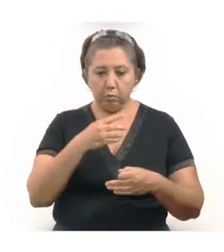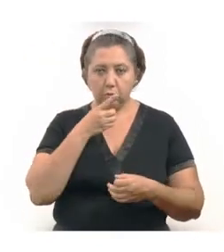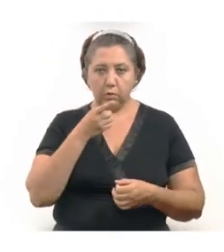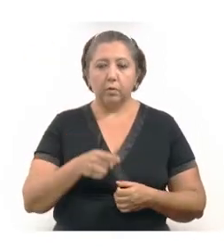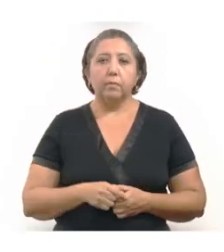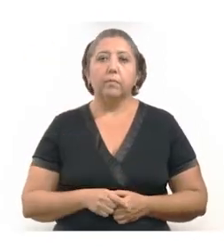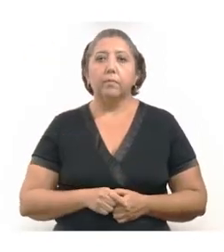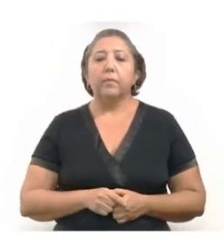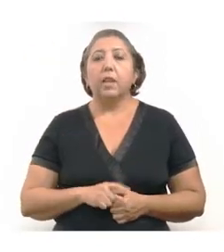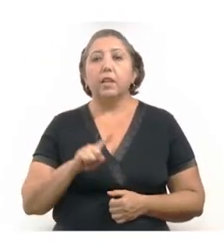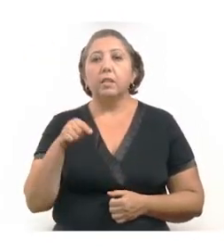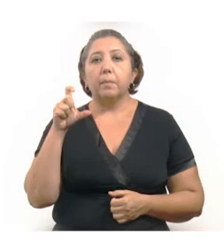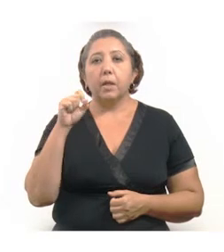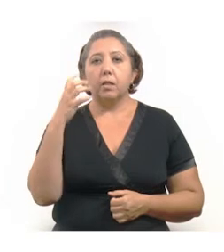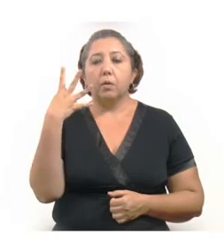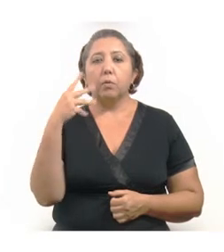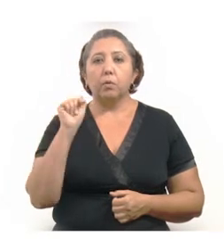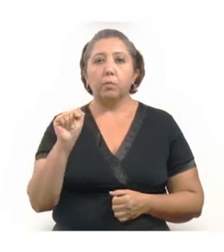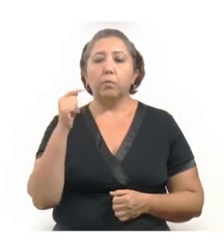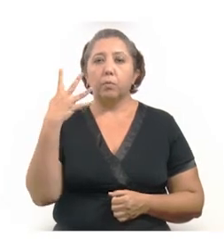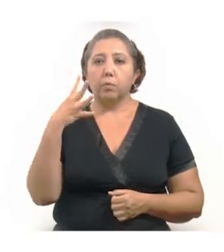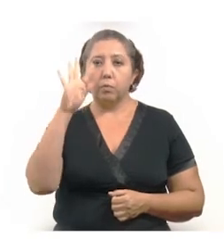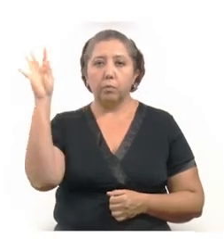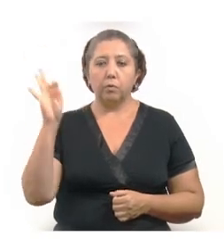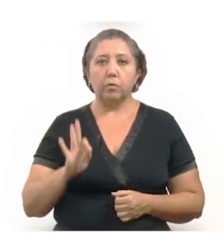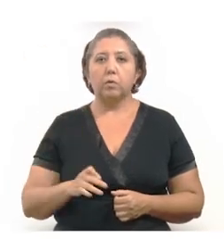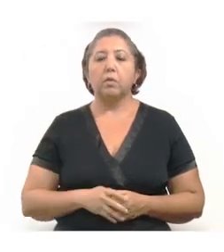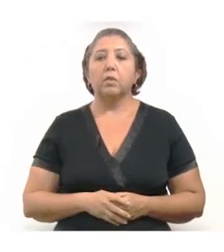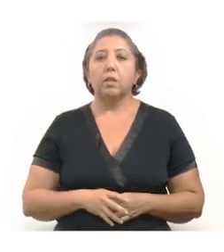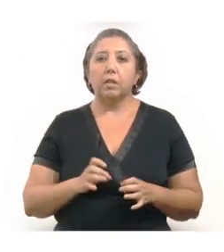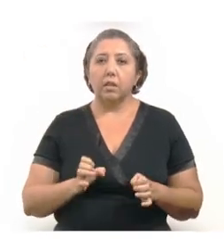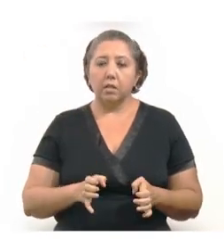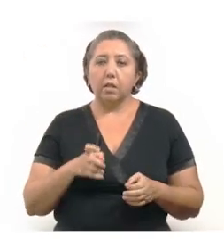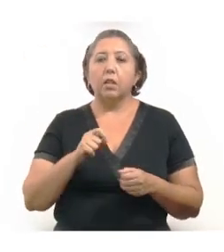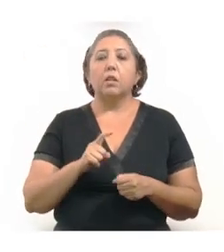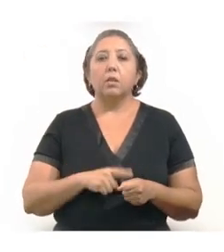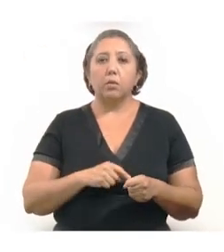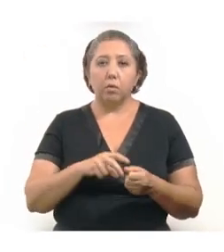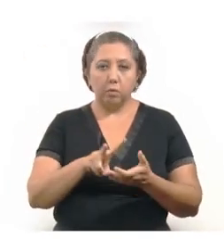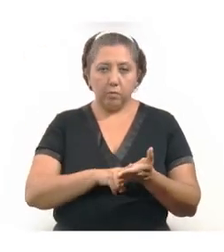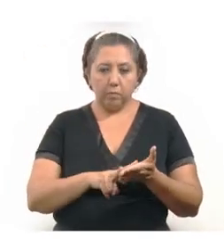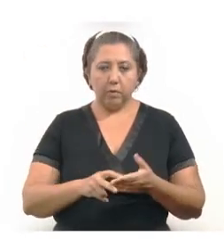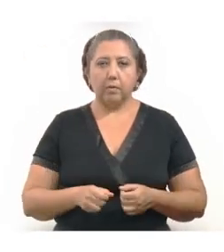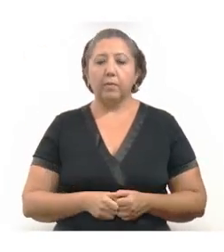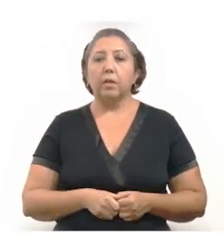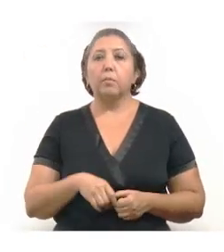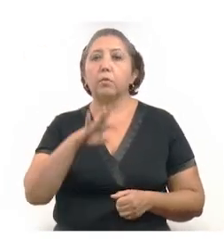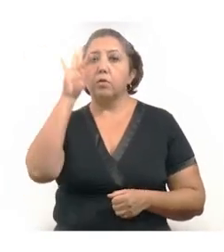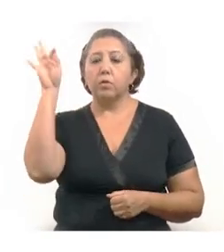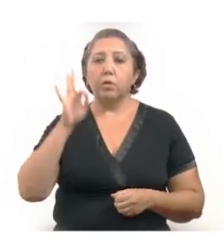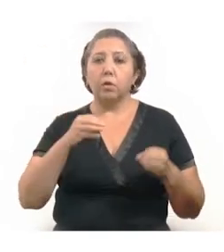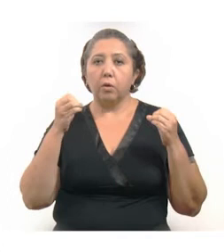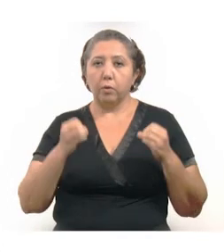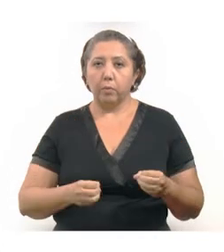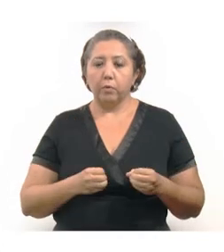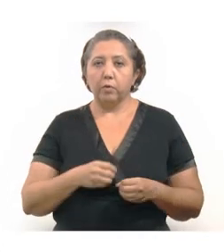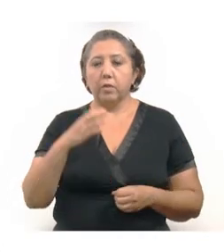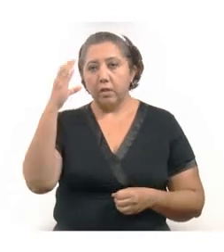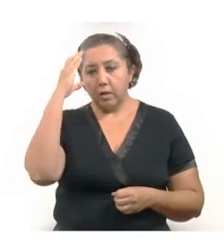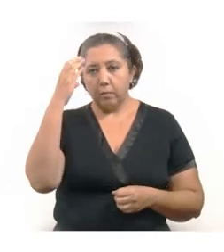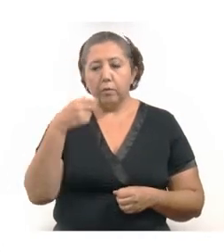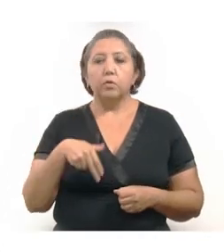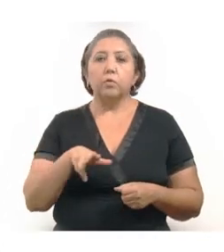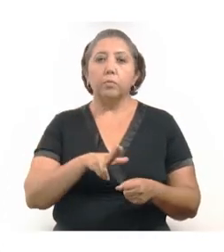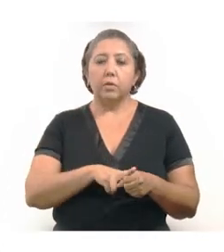más no COVID es del 24.4%. Está en color verde y estable. El porcentaje de ocupación de camas de